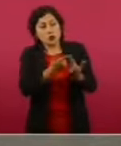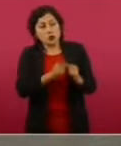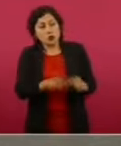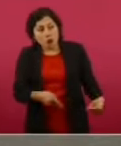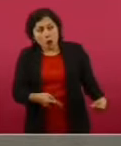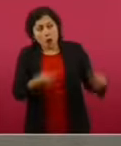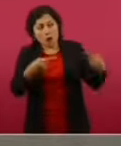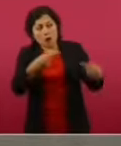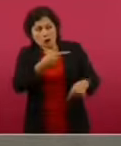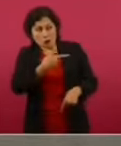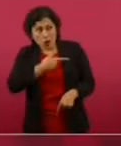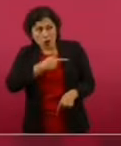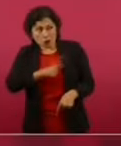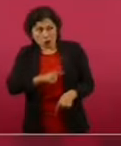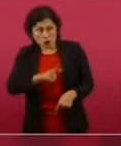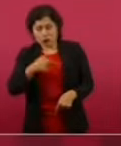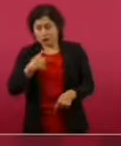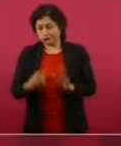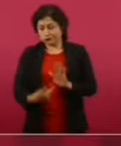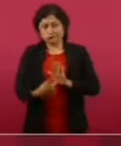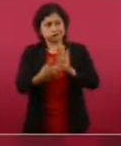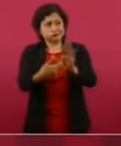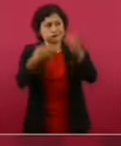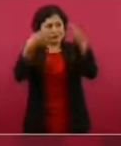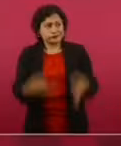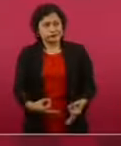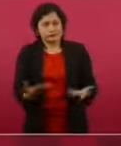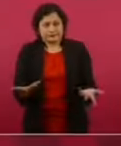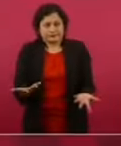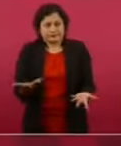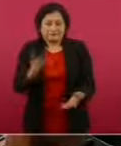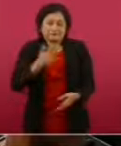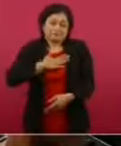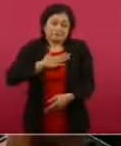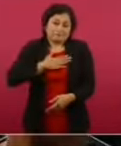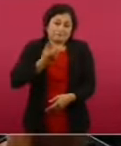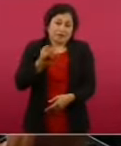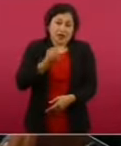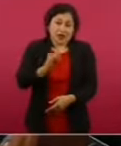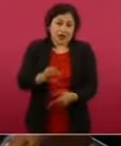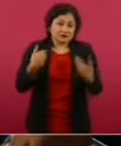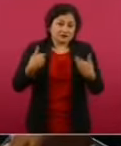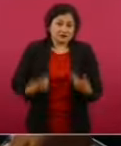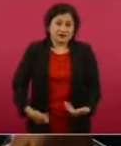pues es la única forma que tengo también a veces de